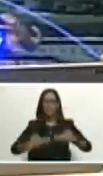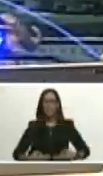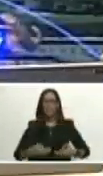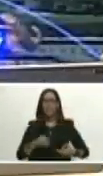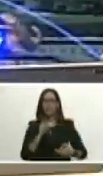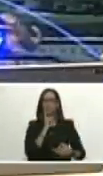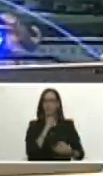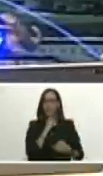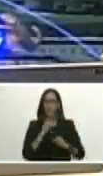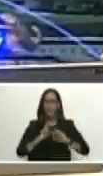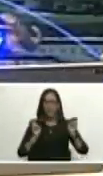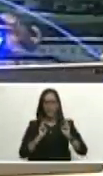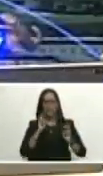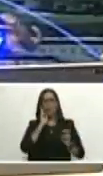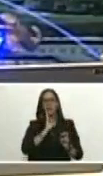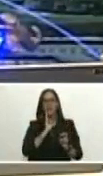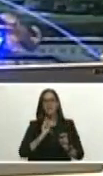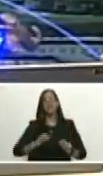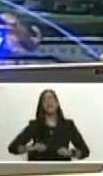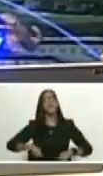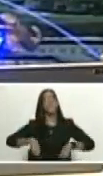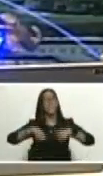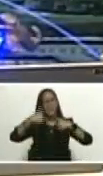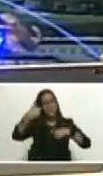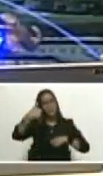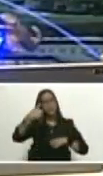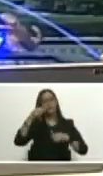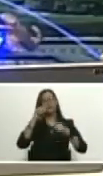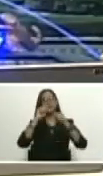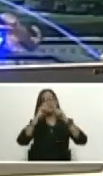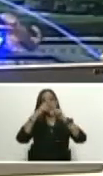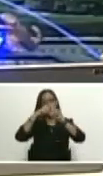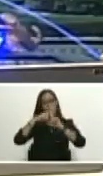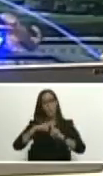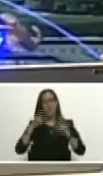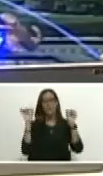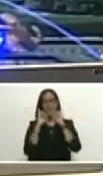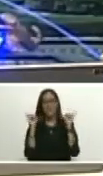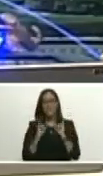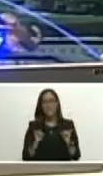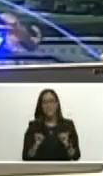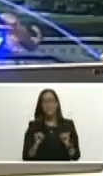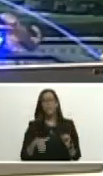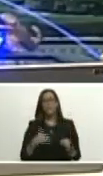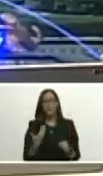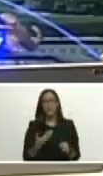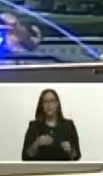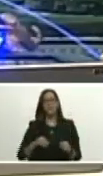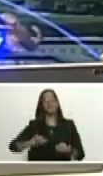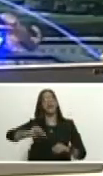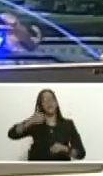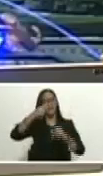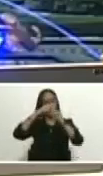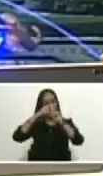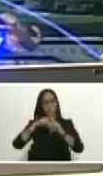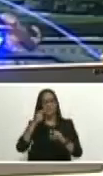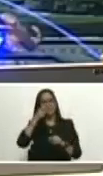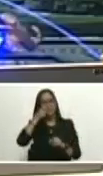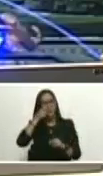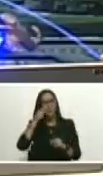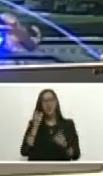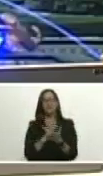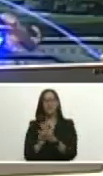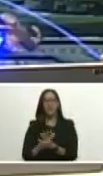de Bolívar la mayor suma de felicidad posible la mayor suma de seguridad social y la mayor suma de estabilidad